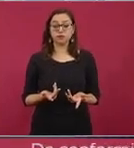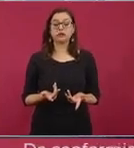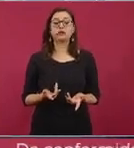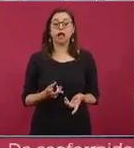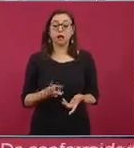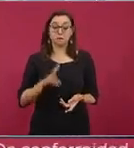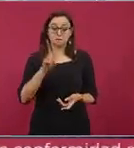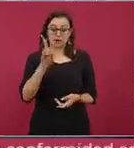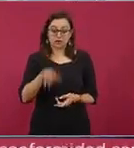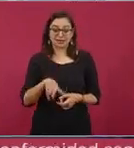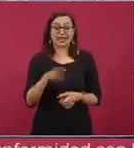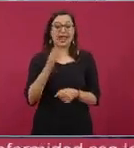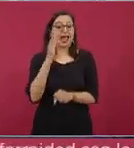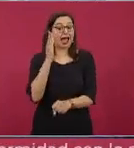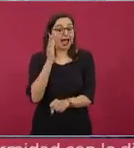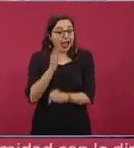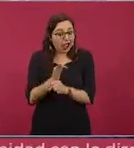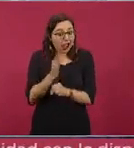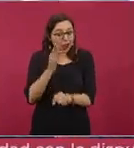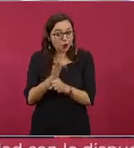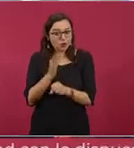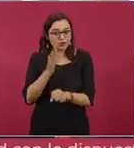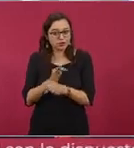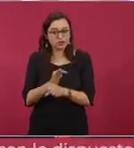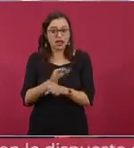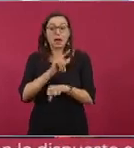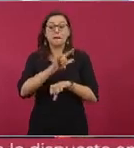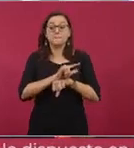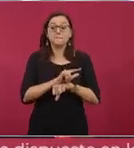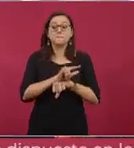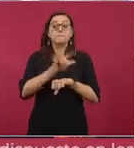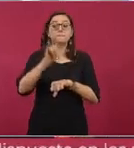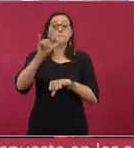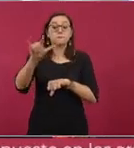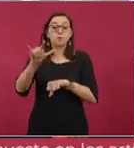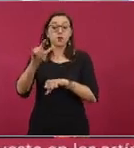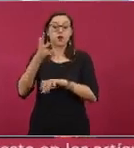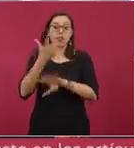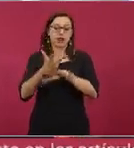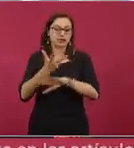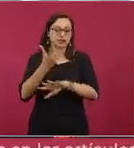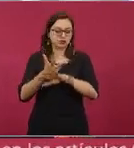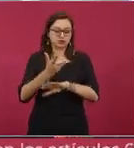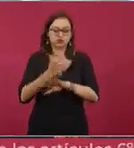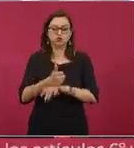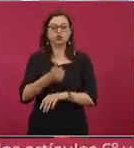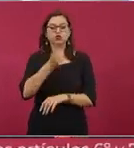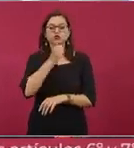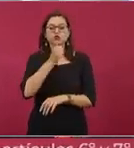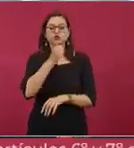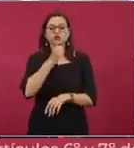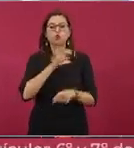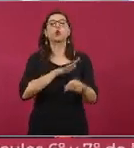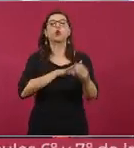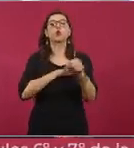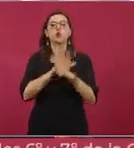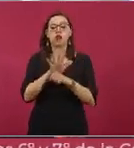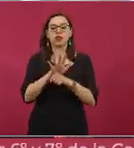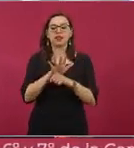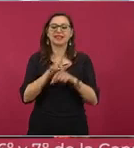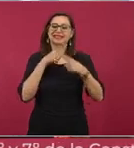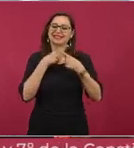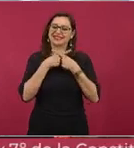rutas del Felipe Ángeles a Estados Unidos es porque la degradación de la